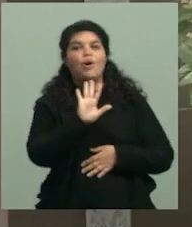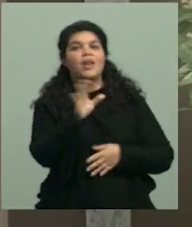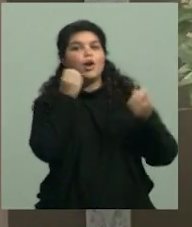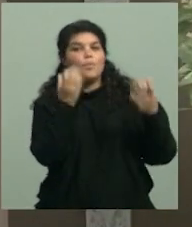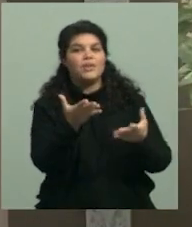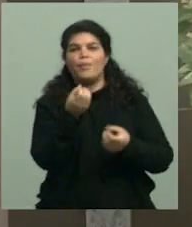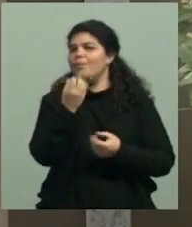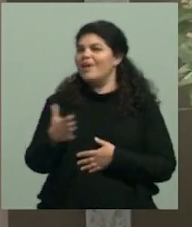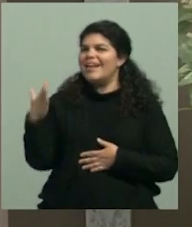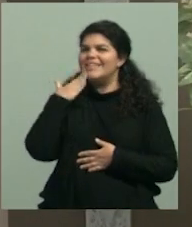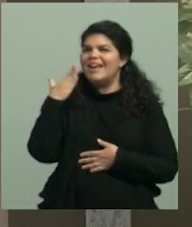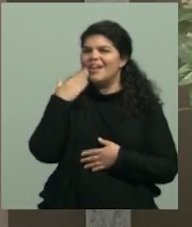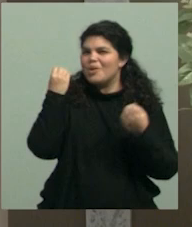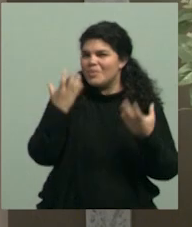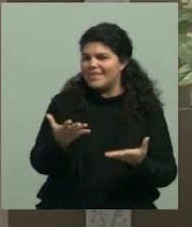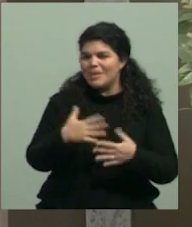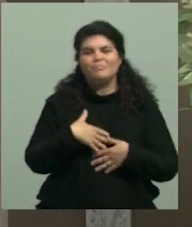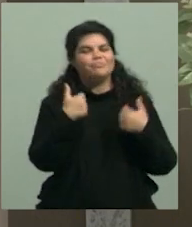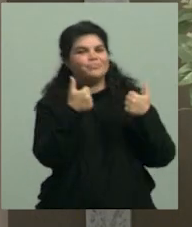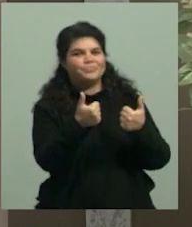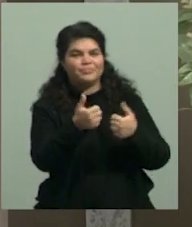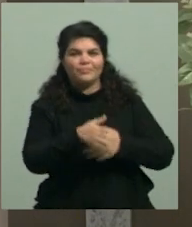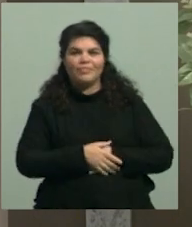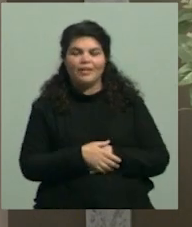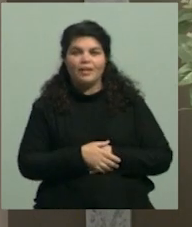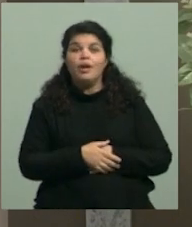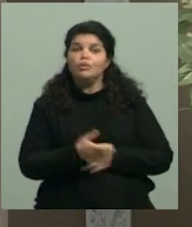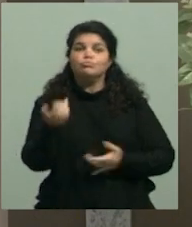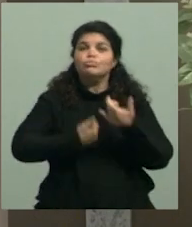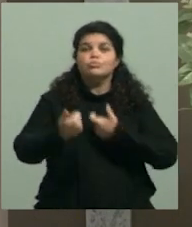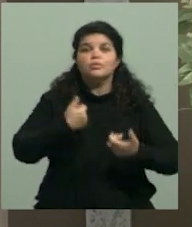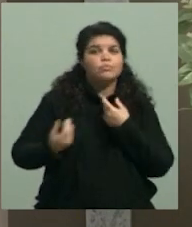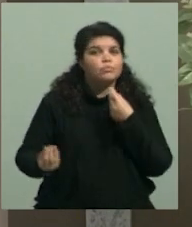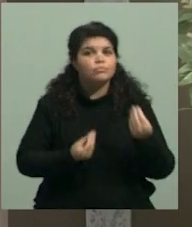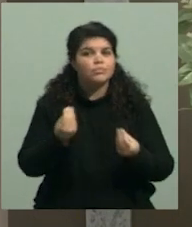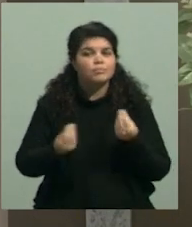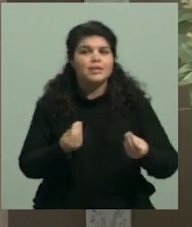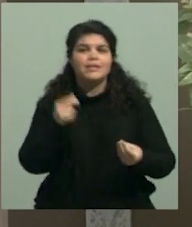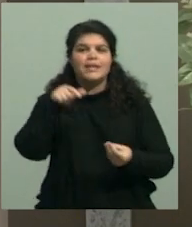Muy bien. Bueno, contanos un poquito de qué se trata el concurso EmprendeU.